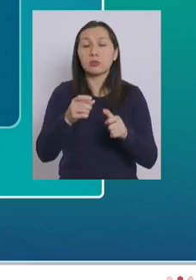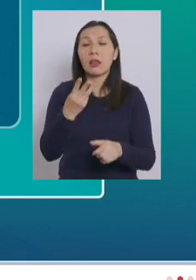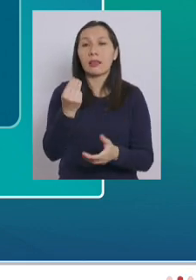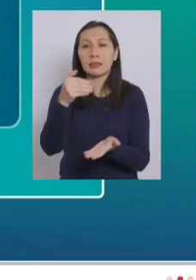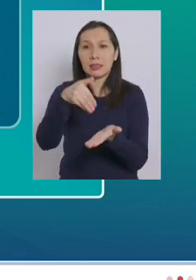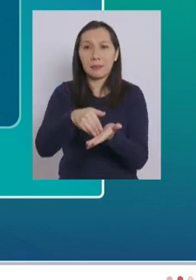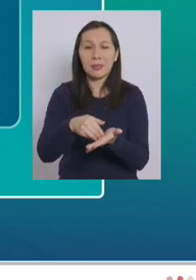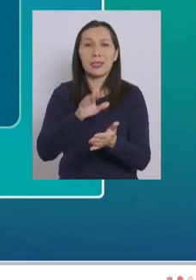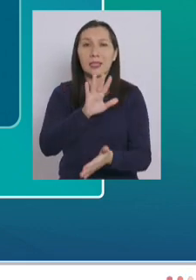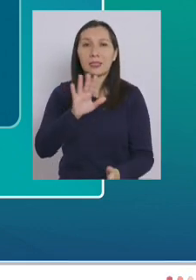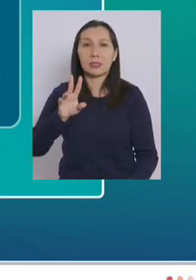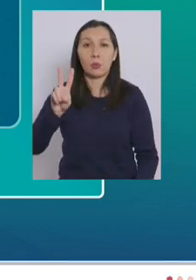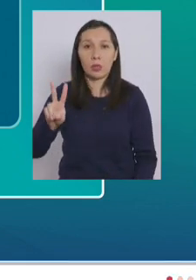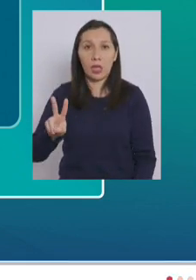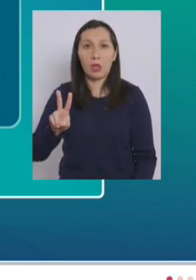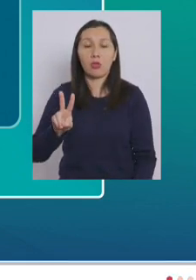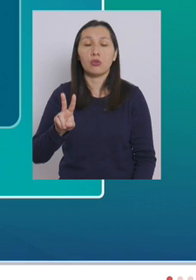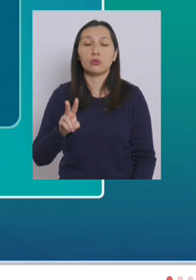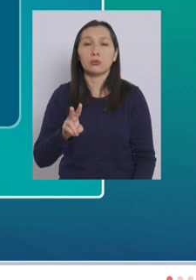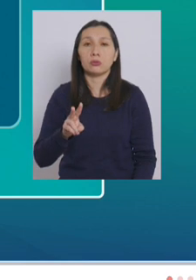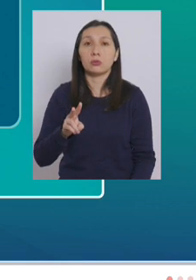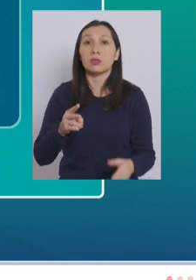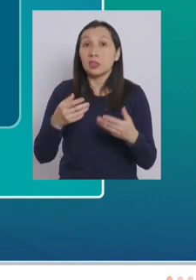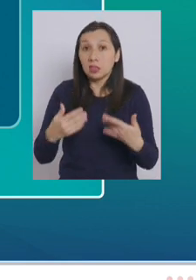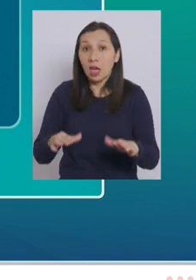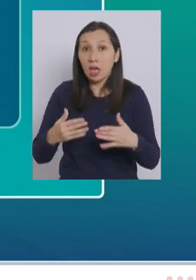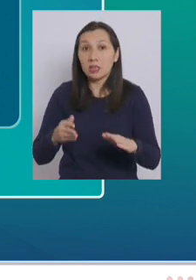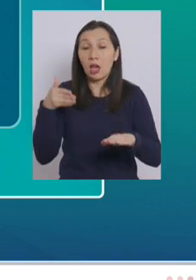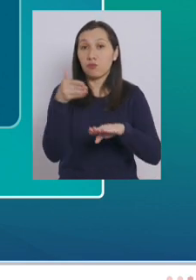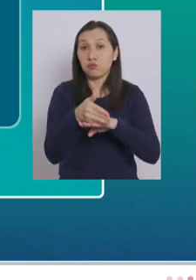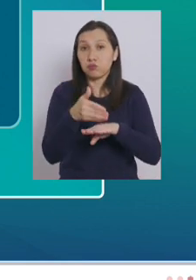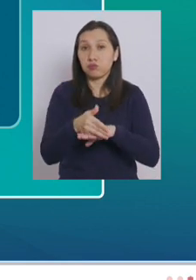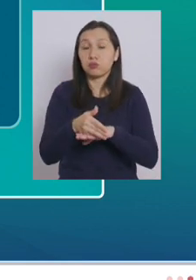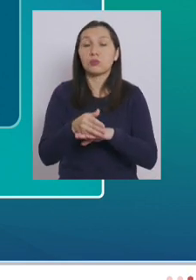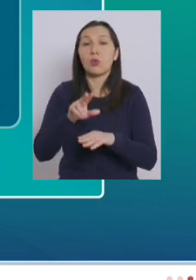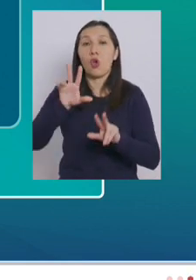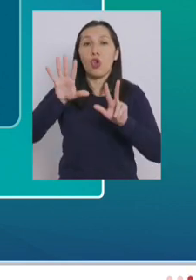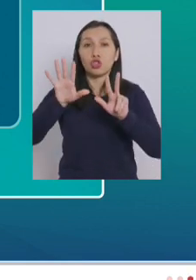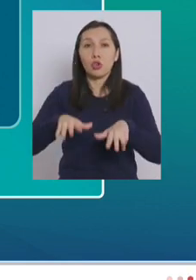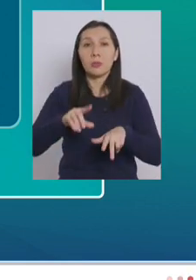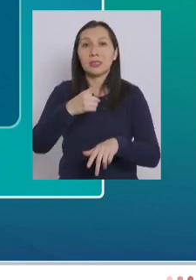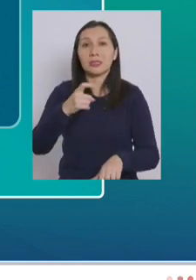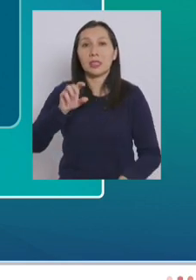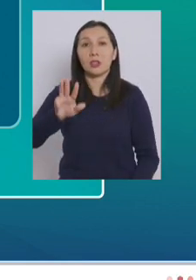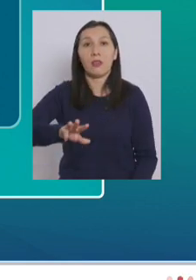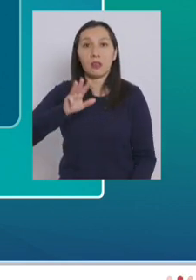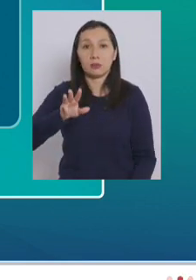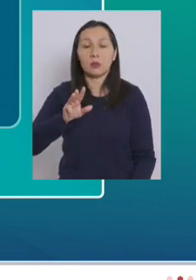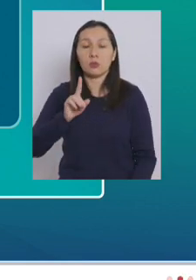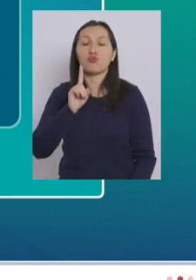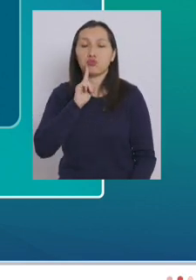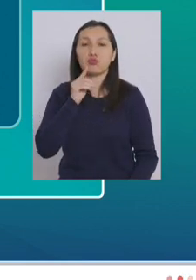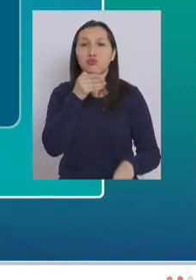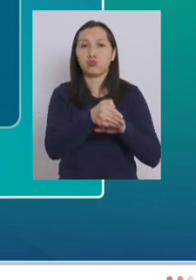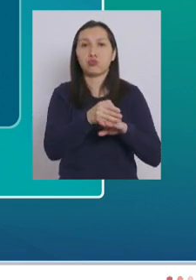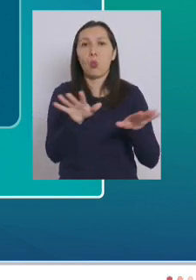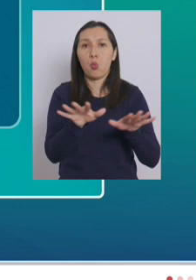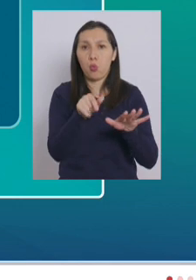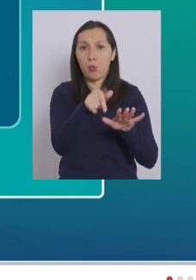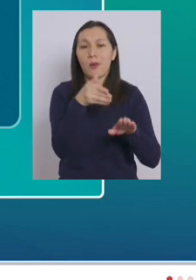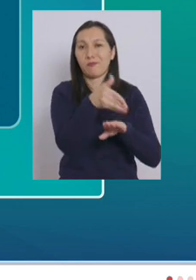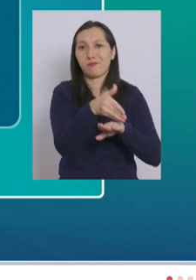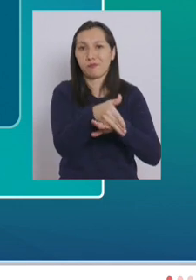13.552 cupos, de los cuales 8.119 se encuentran ocupados,